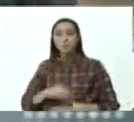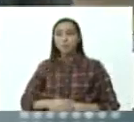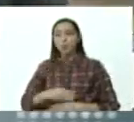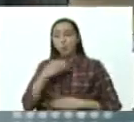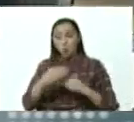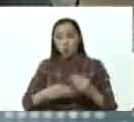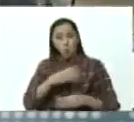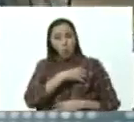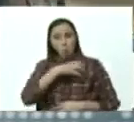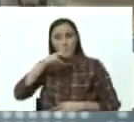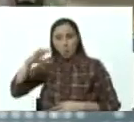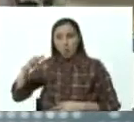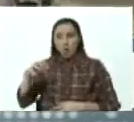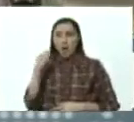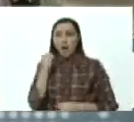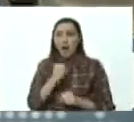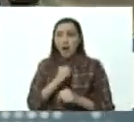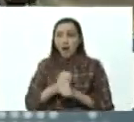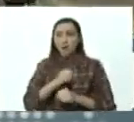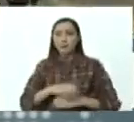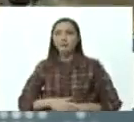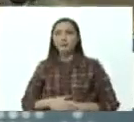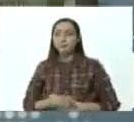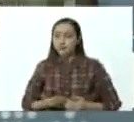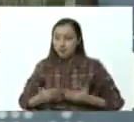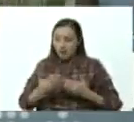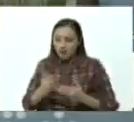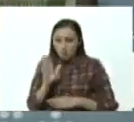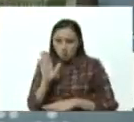custodia y garantiza verdad la